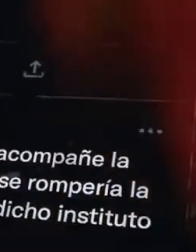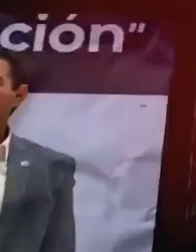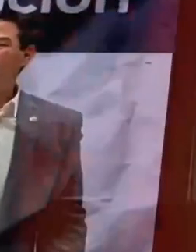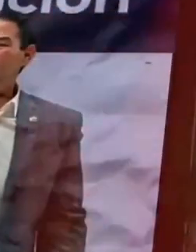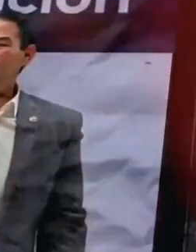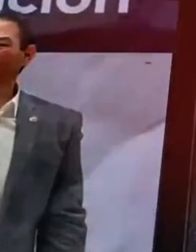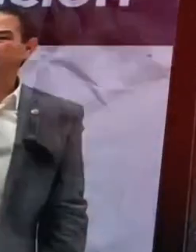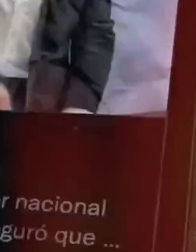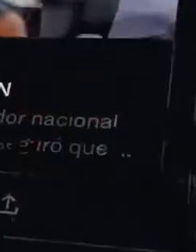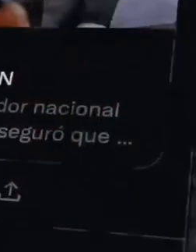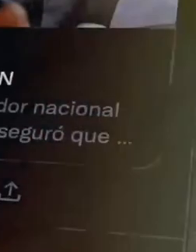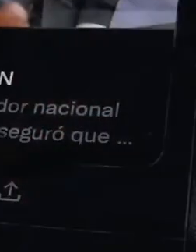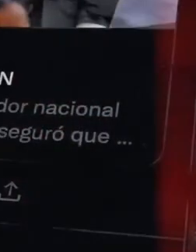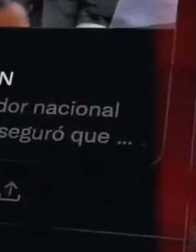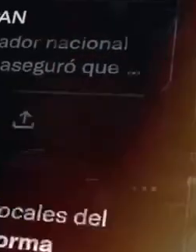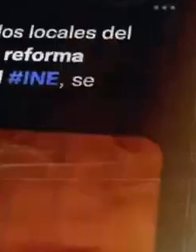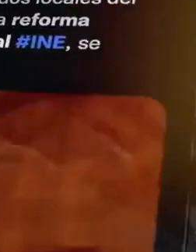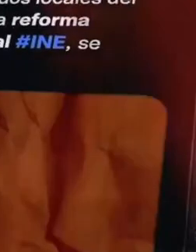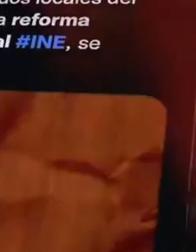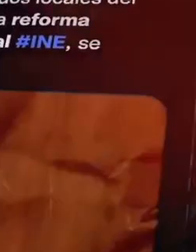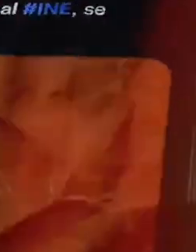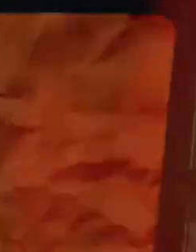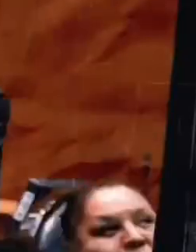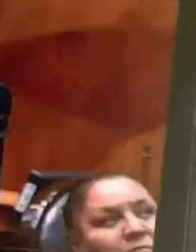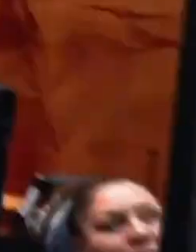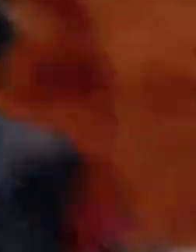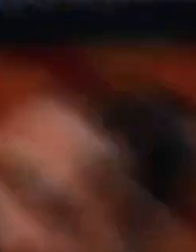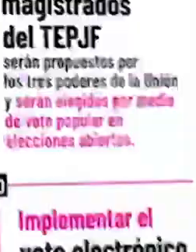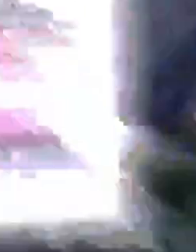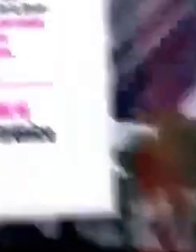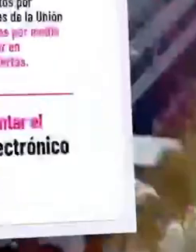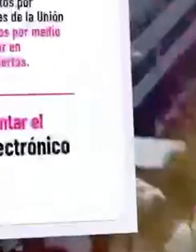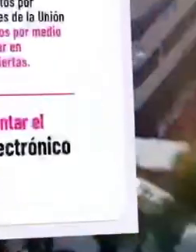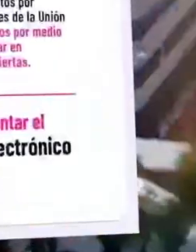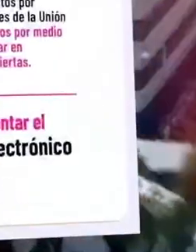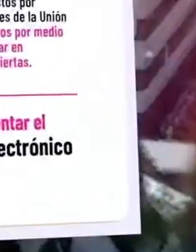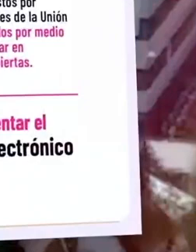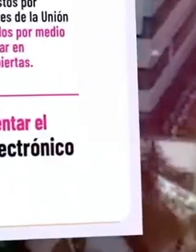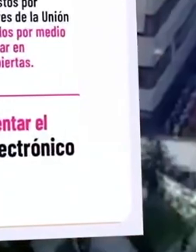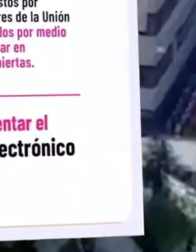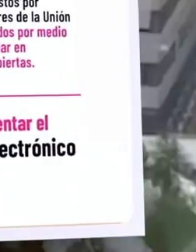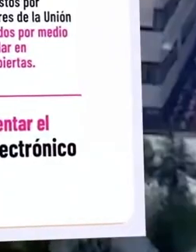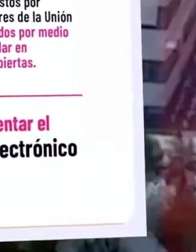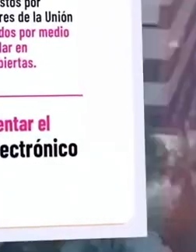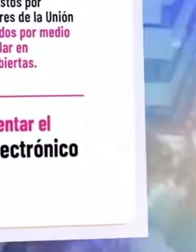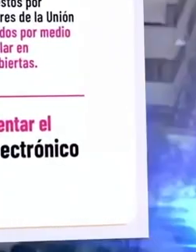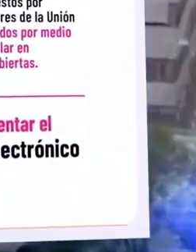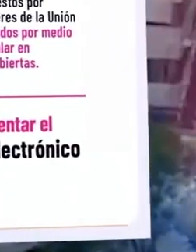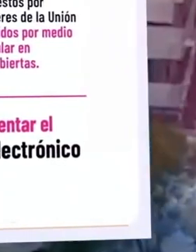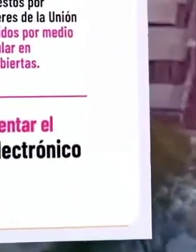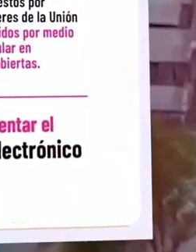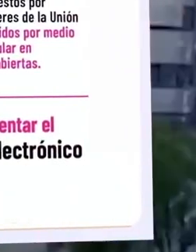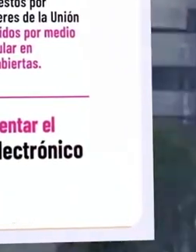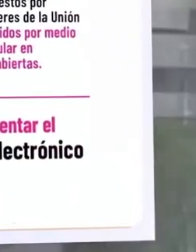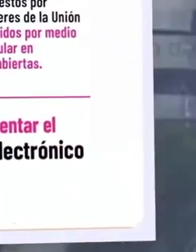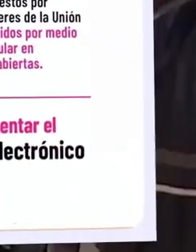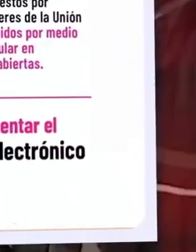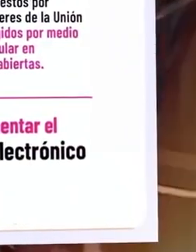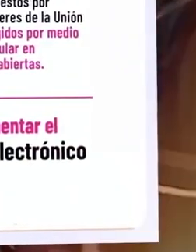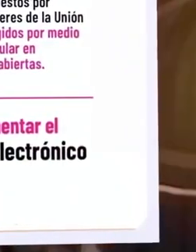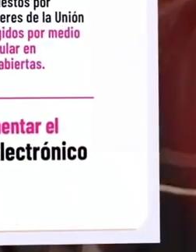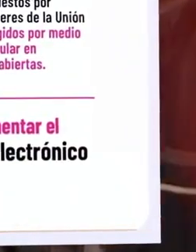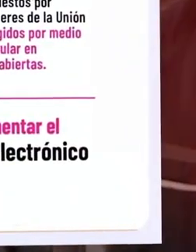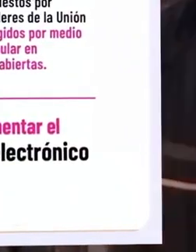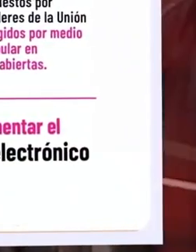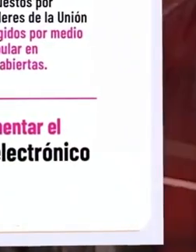democracia en el país, lo cual es completamente falso. La reforma electoral y, posteriormente, las reformas